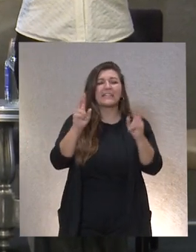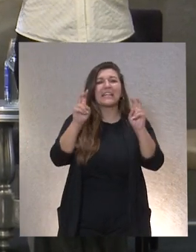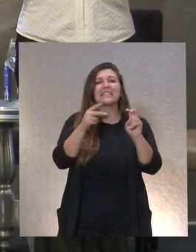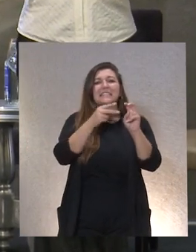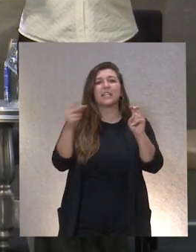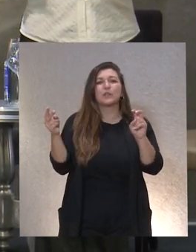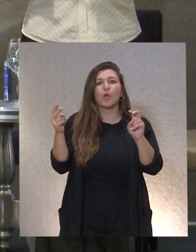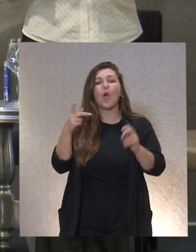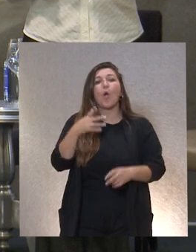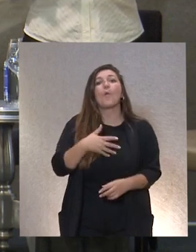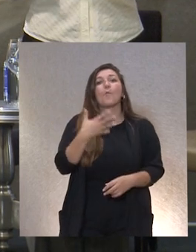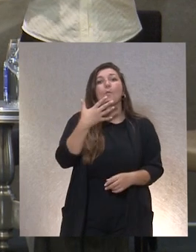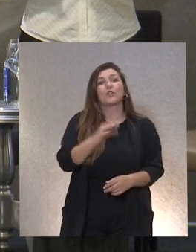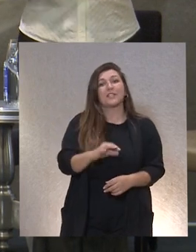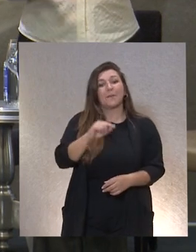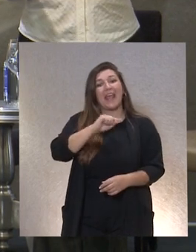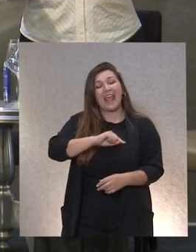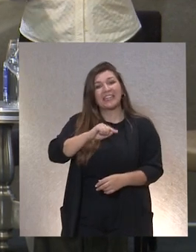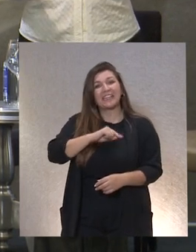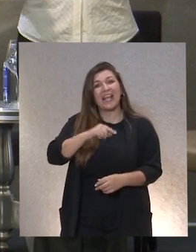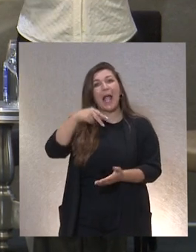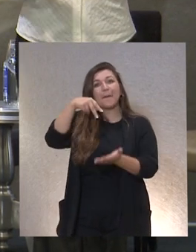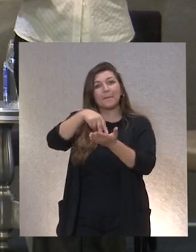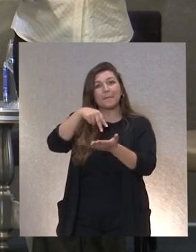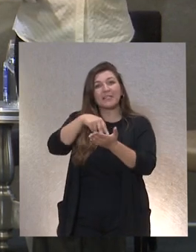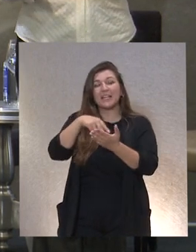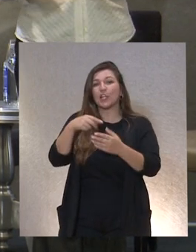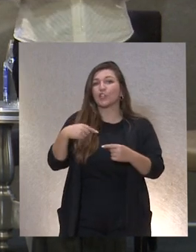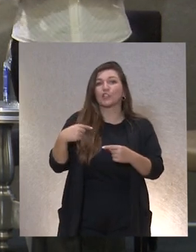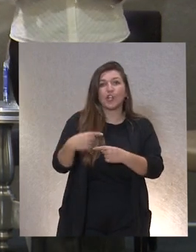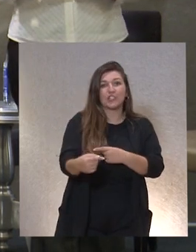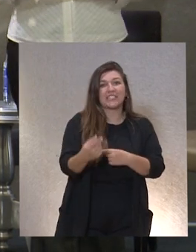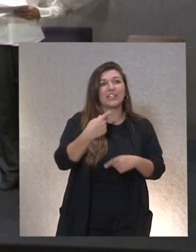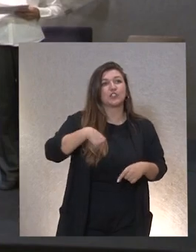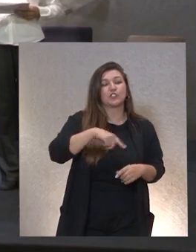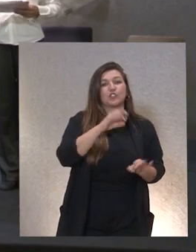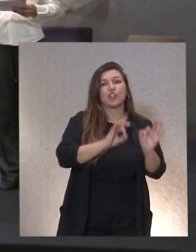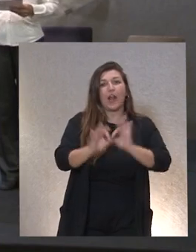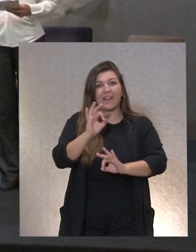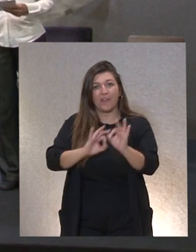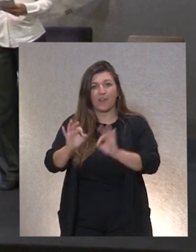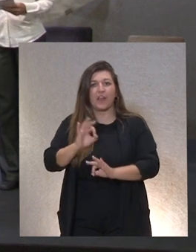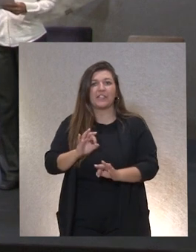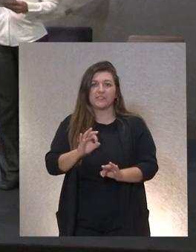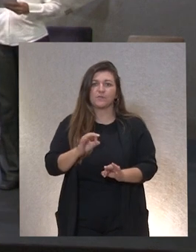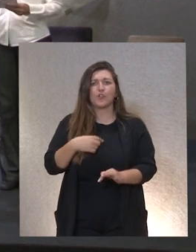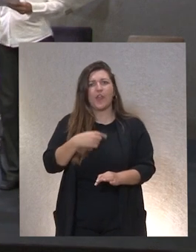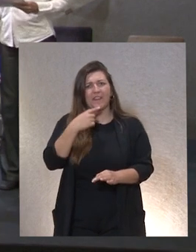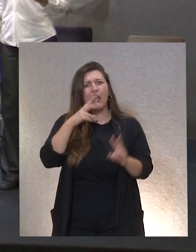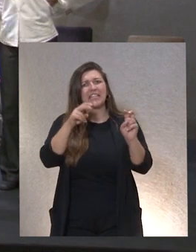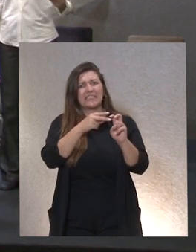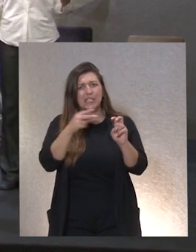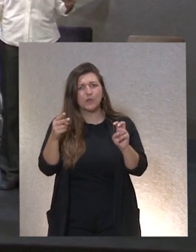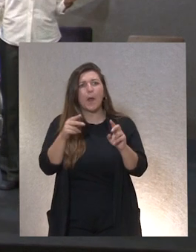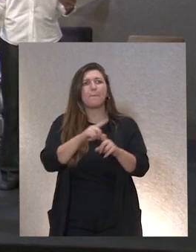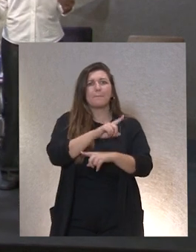¿Es posible que la ética esté presente en el día a día de nuestras organizaciones? Yo diría que este título, además de ser una